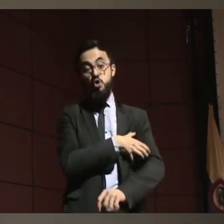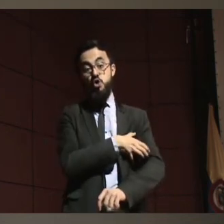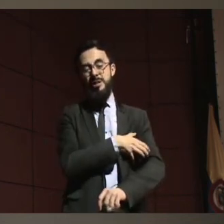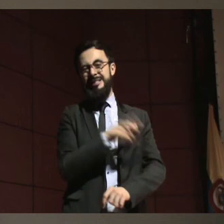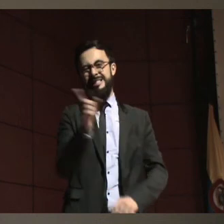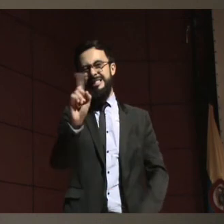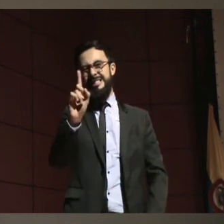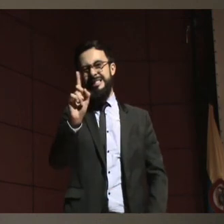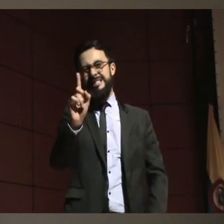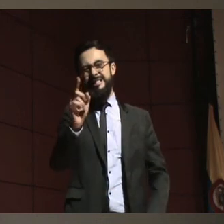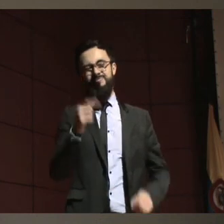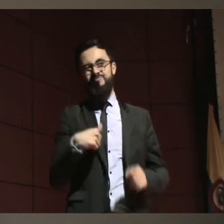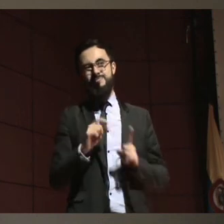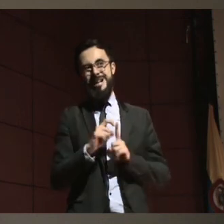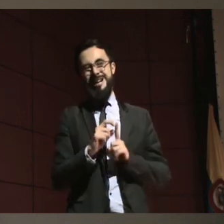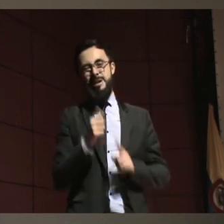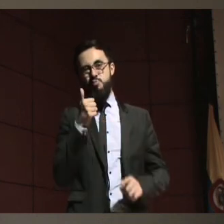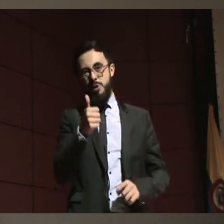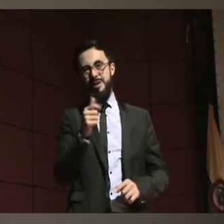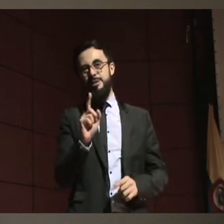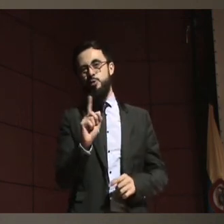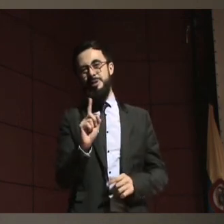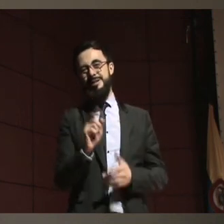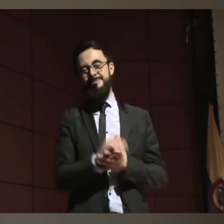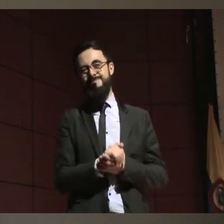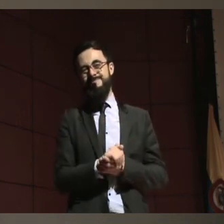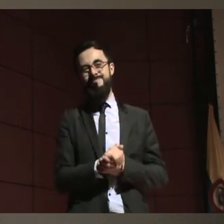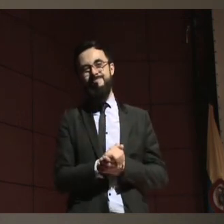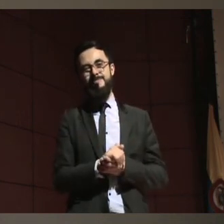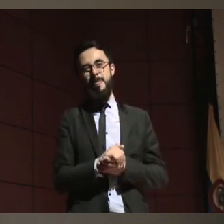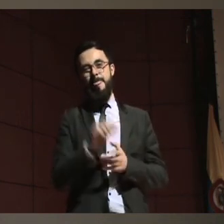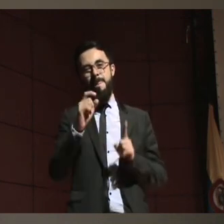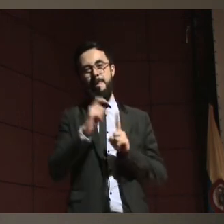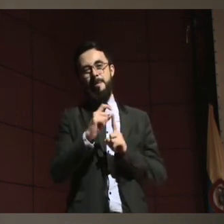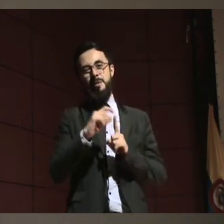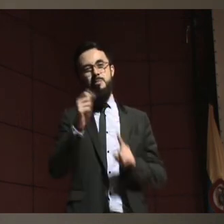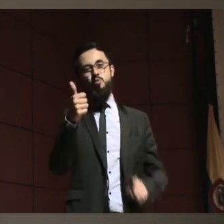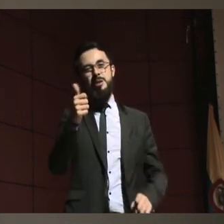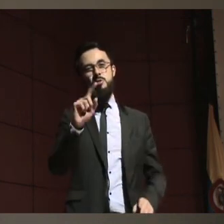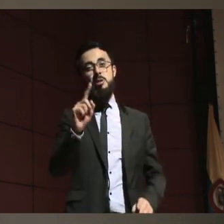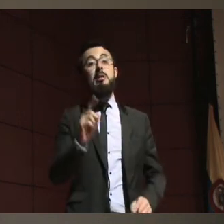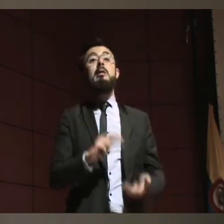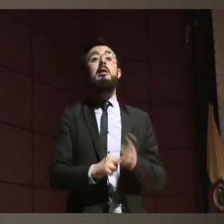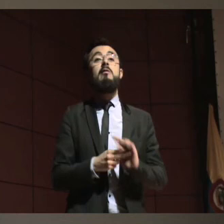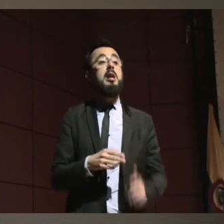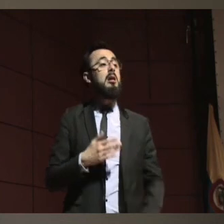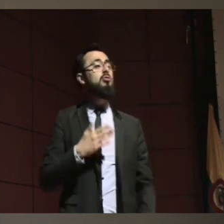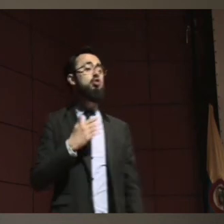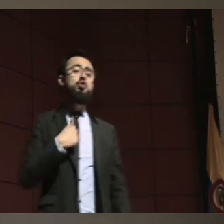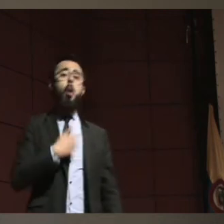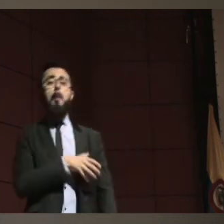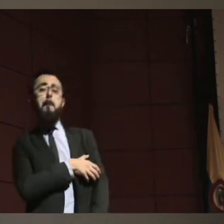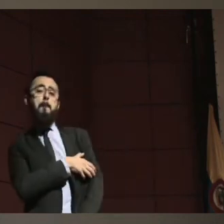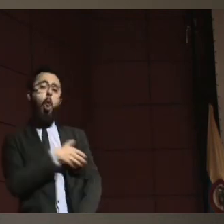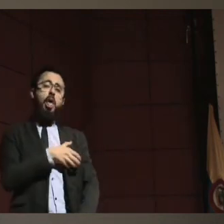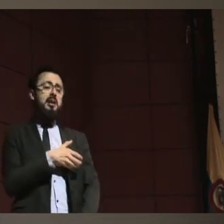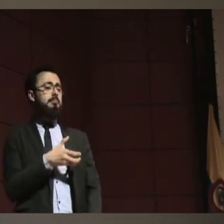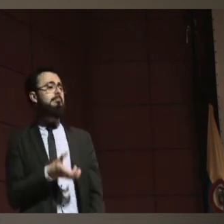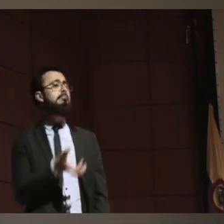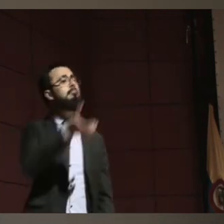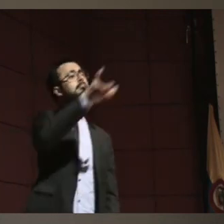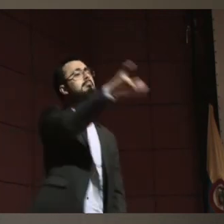discapacidad. Yo creo que eso no es, porque ahí estamos diciendo nosotros teníamos el poder y se lo pasamos a las personas con